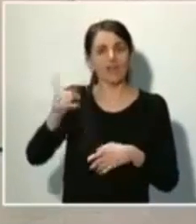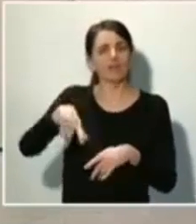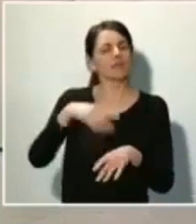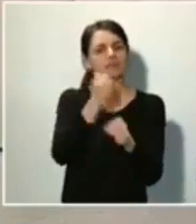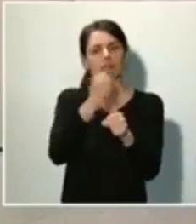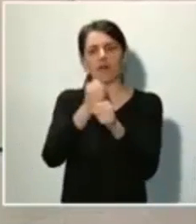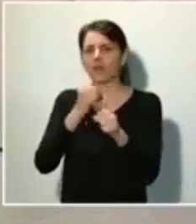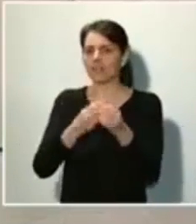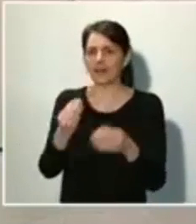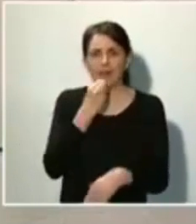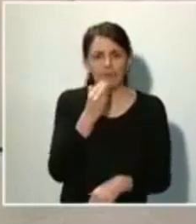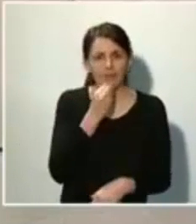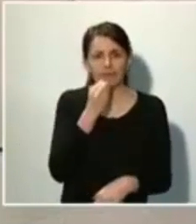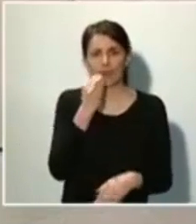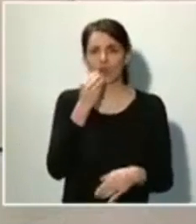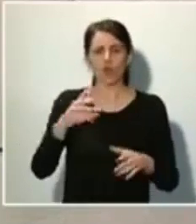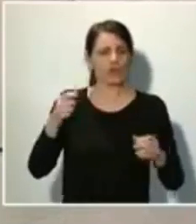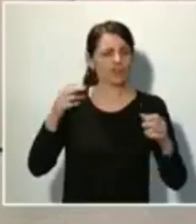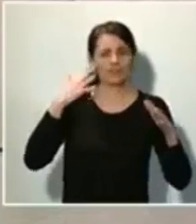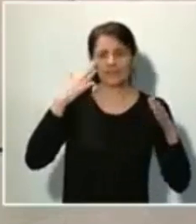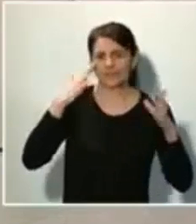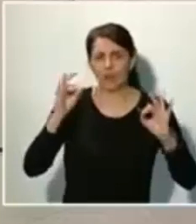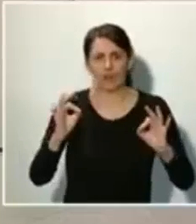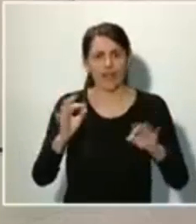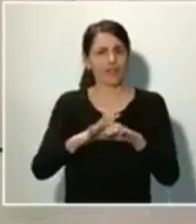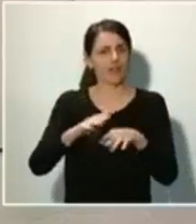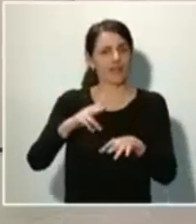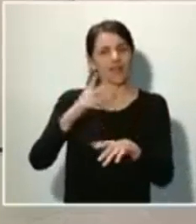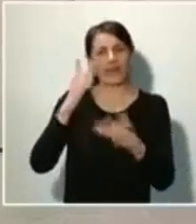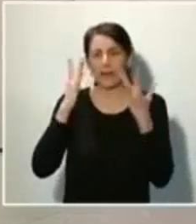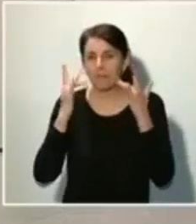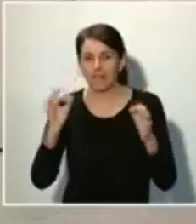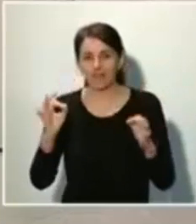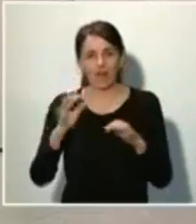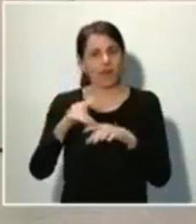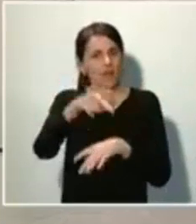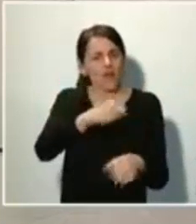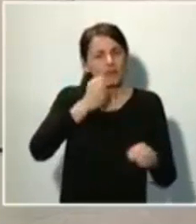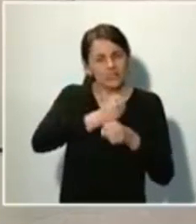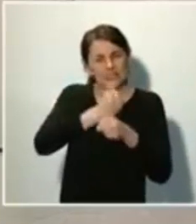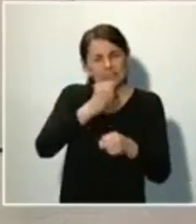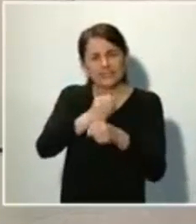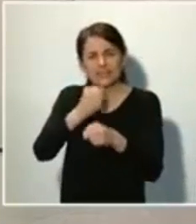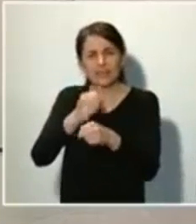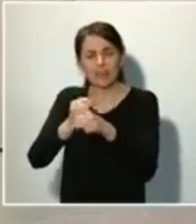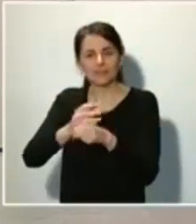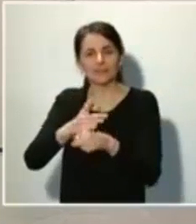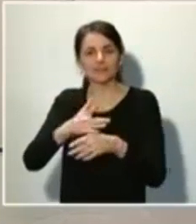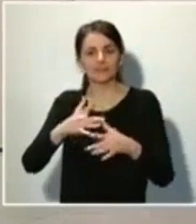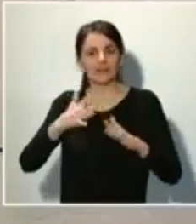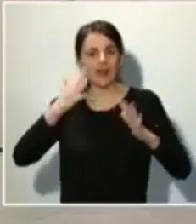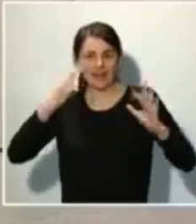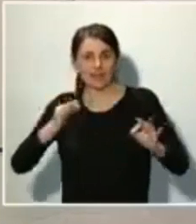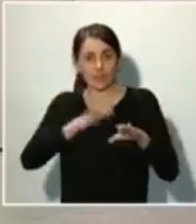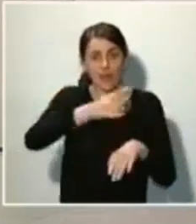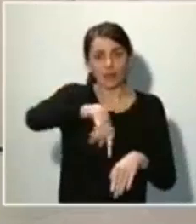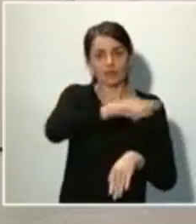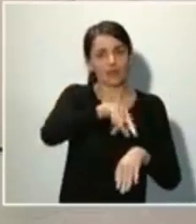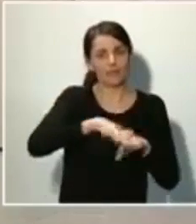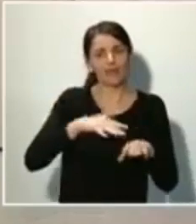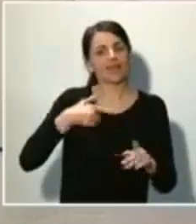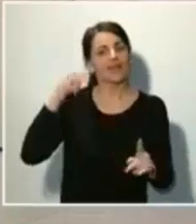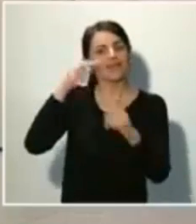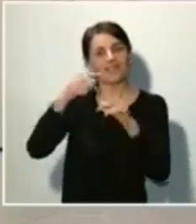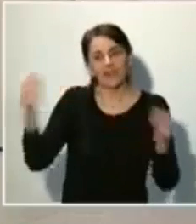o la limpieza que se están jugando la salud para que todo lo que tiene que funcionar funcione y a nadie le falte de nada. A todos los vecinos y